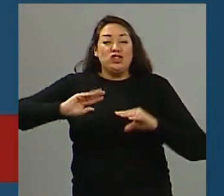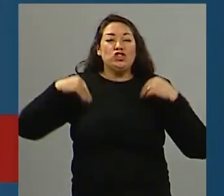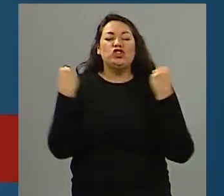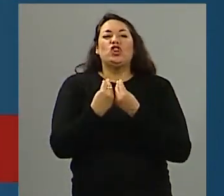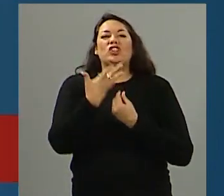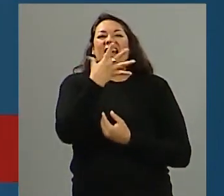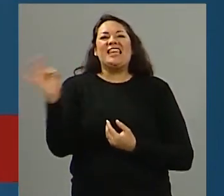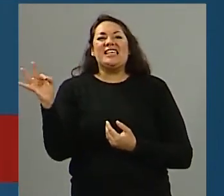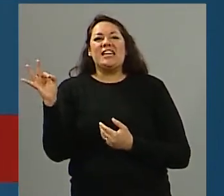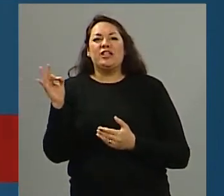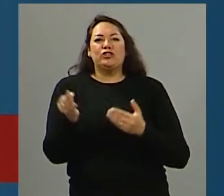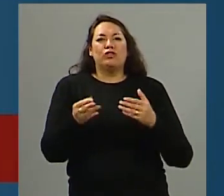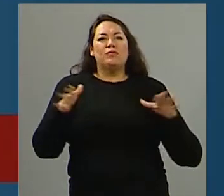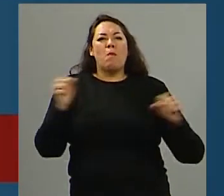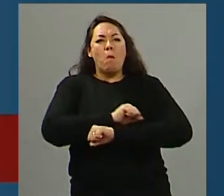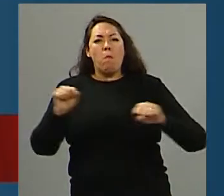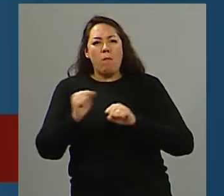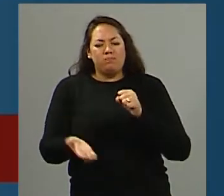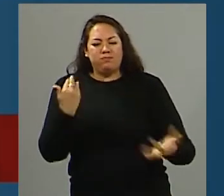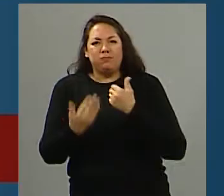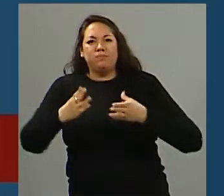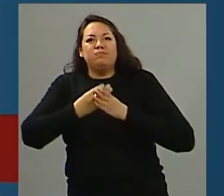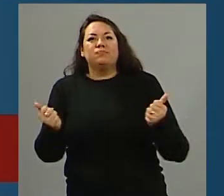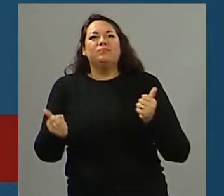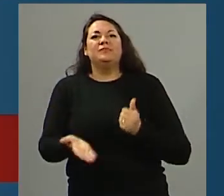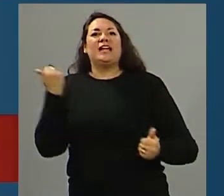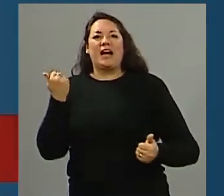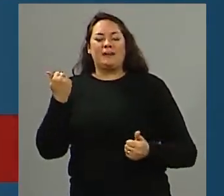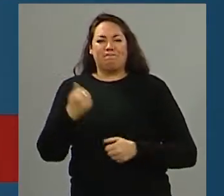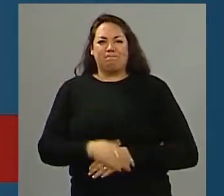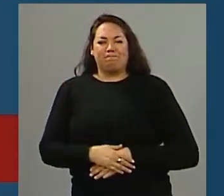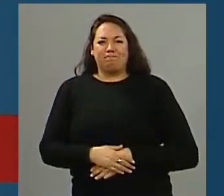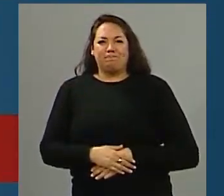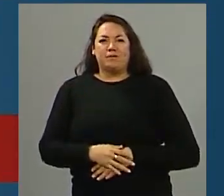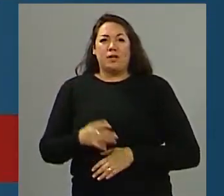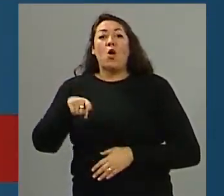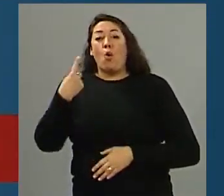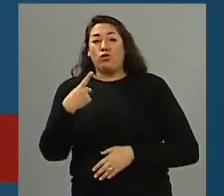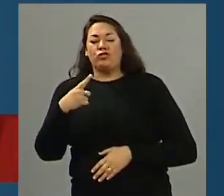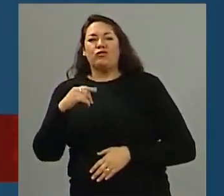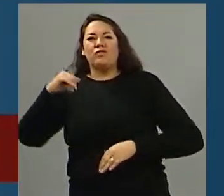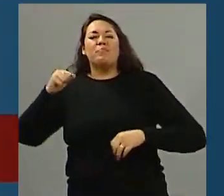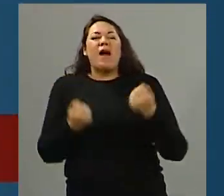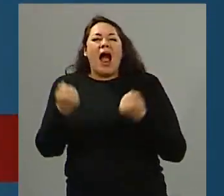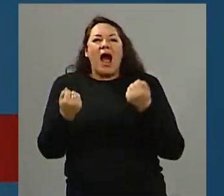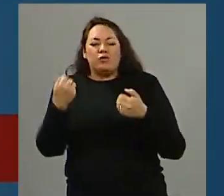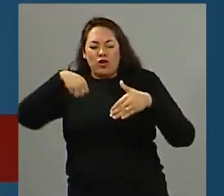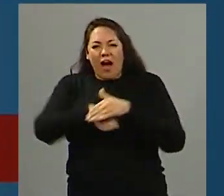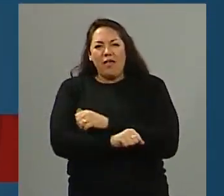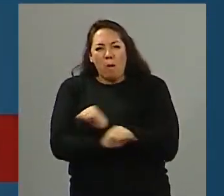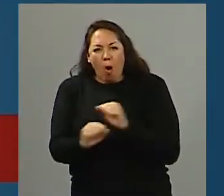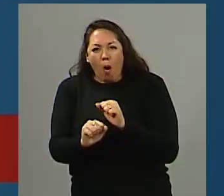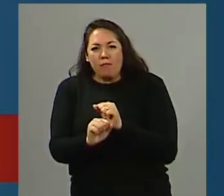atentados posibles, ¿no? Algunos por ahí un poco más avanzados, como aquel auto que tenía una pequeña bomba en Tanya Square,